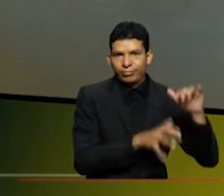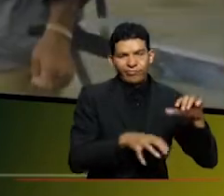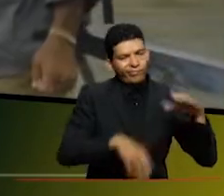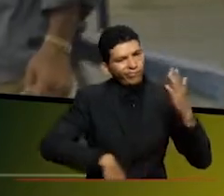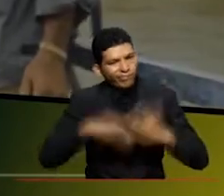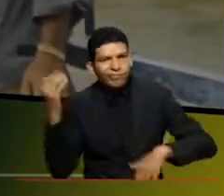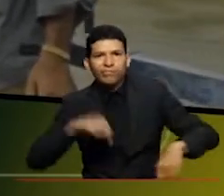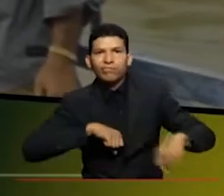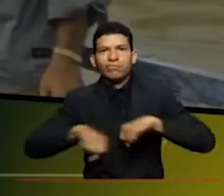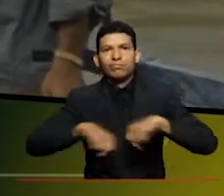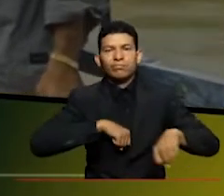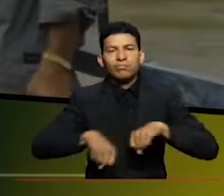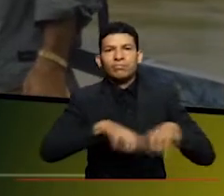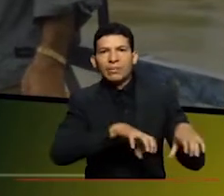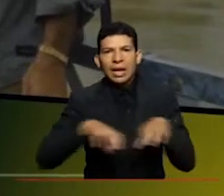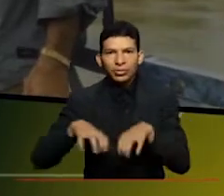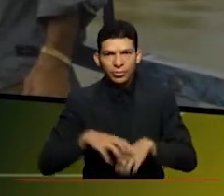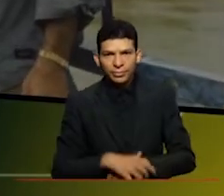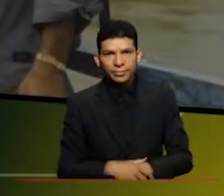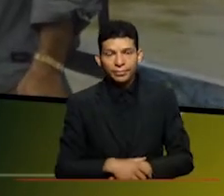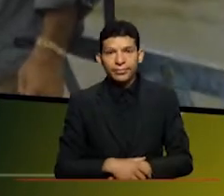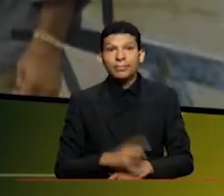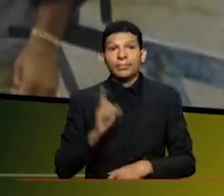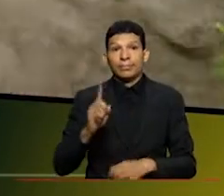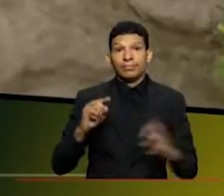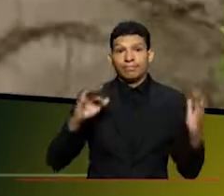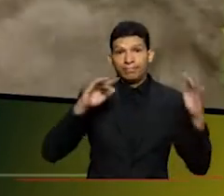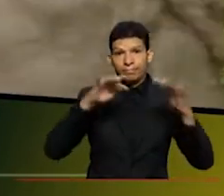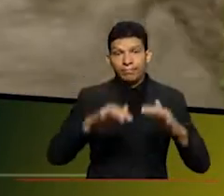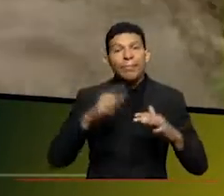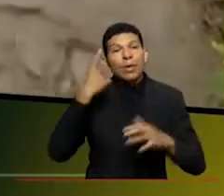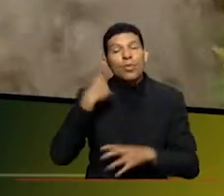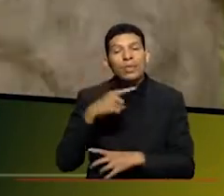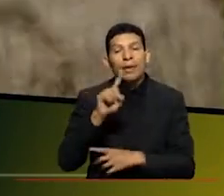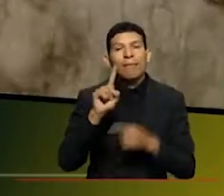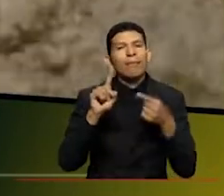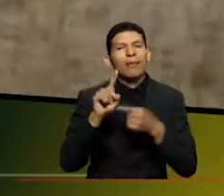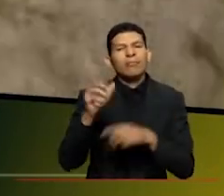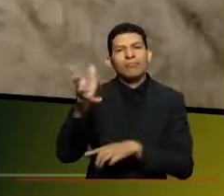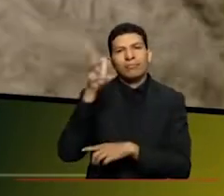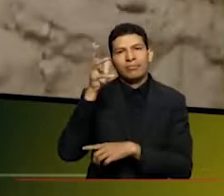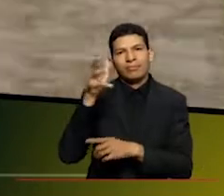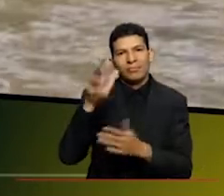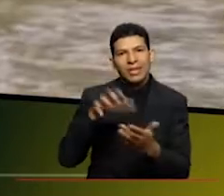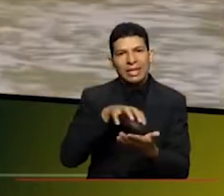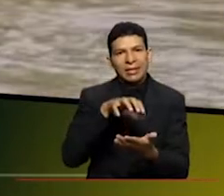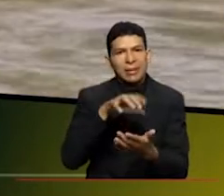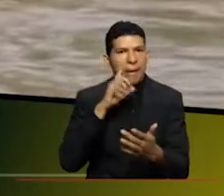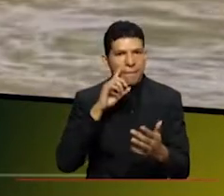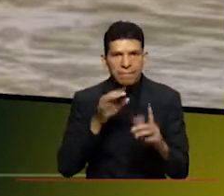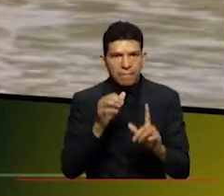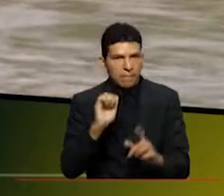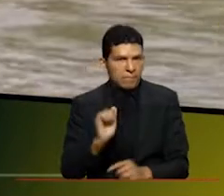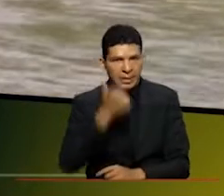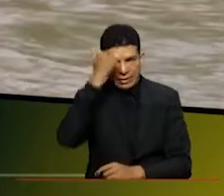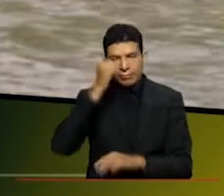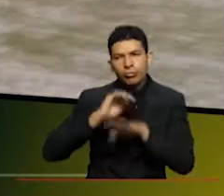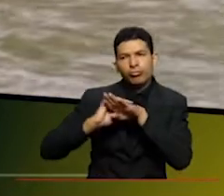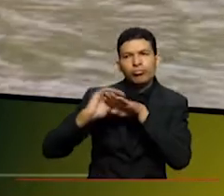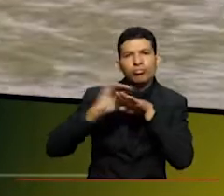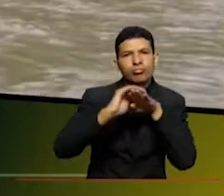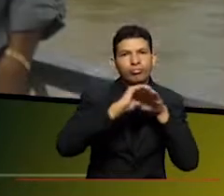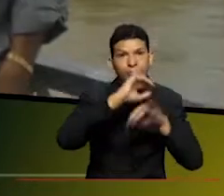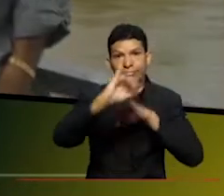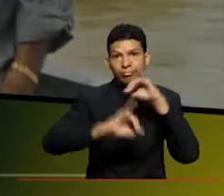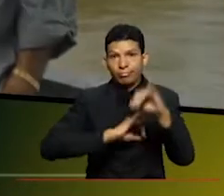no la estructura del evento es nosotros tenemos el primer día una conferencia central donde tenemos invitados internacionales